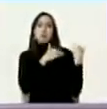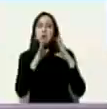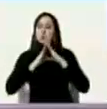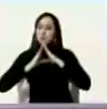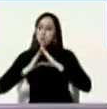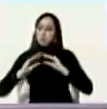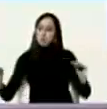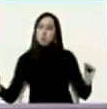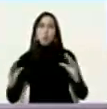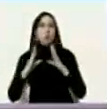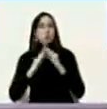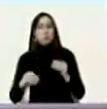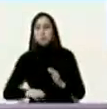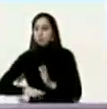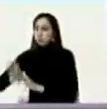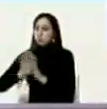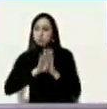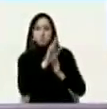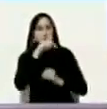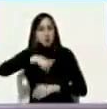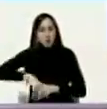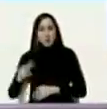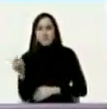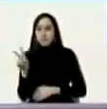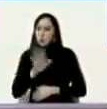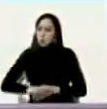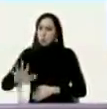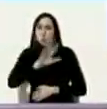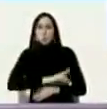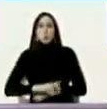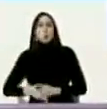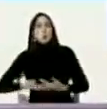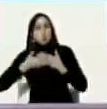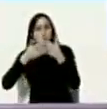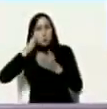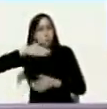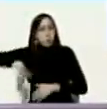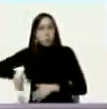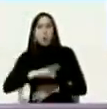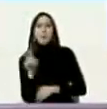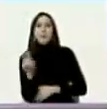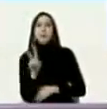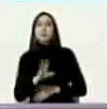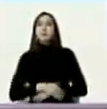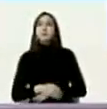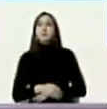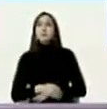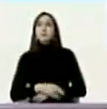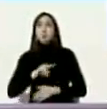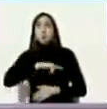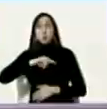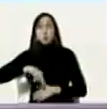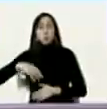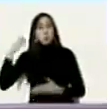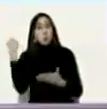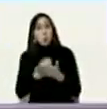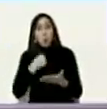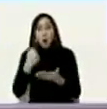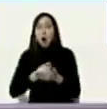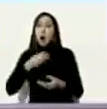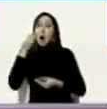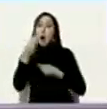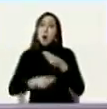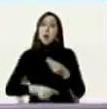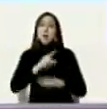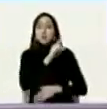las empresas públicas privadas para toda la sociedad para toda Venezuela por eso nos hemos empeñado en articular los